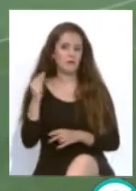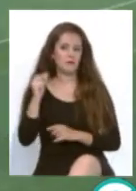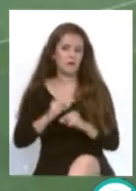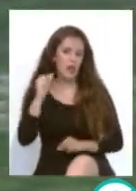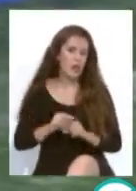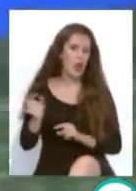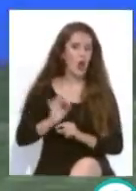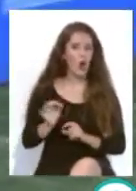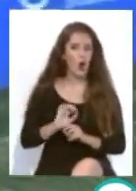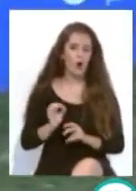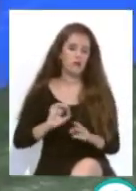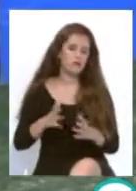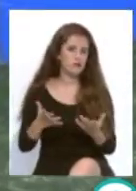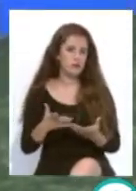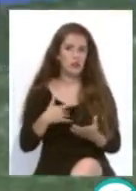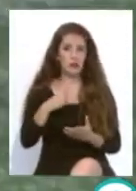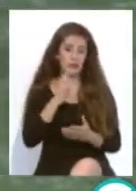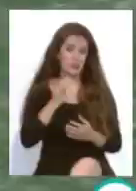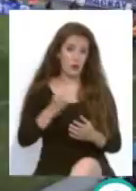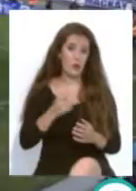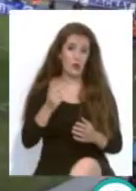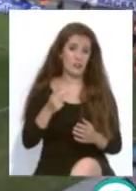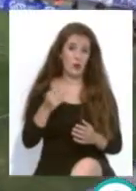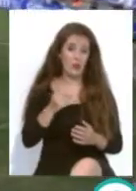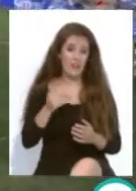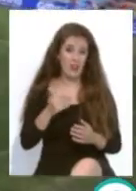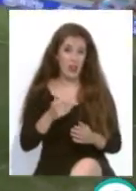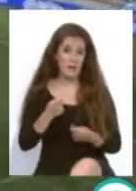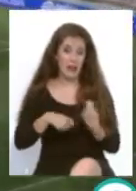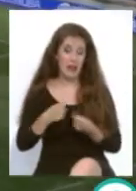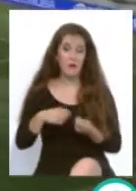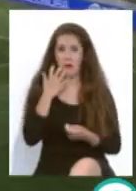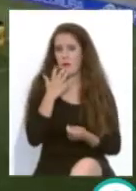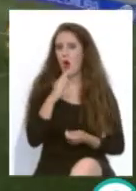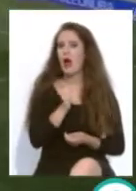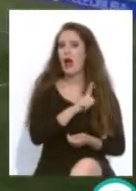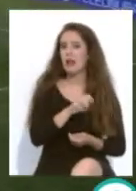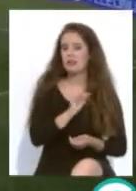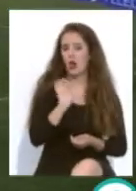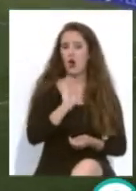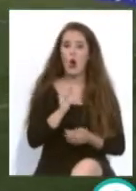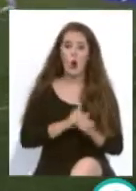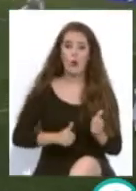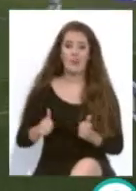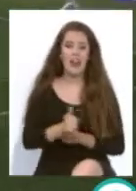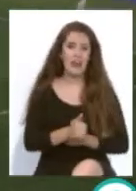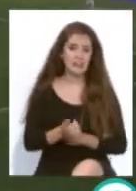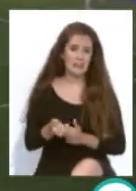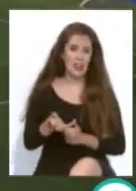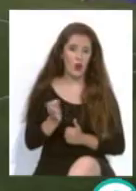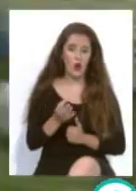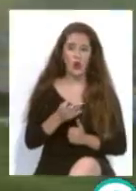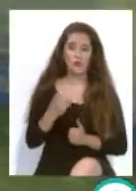si más contrastado en la segunda división, lo que sí está claro es que el mercado de segunda B, jugadores como Calle, incluso el delantero que está sonando también, el del Cartagena,